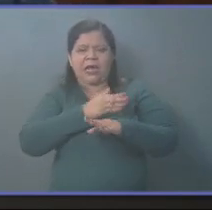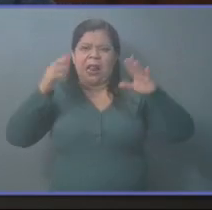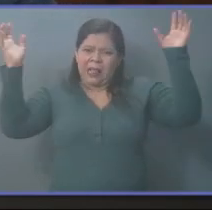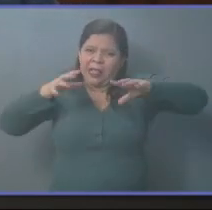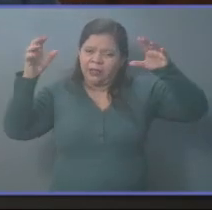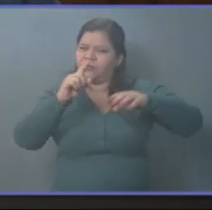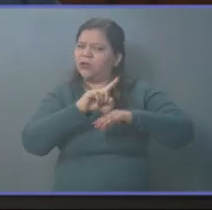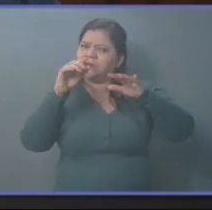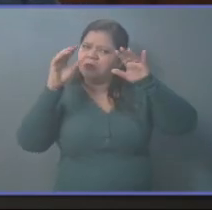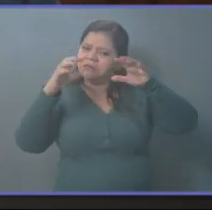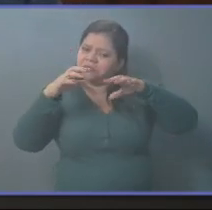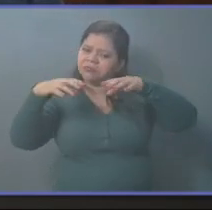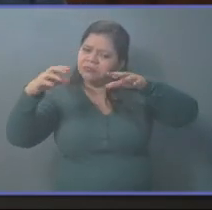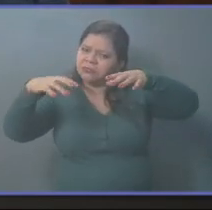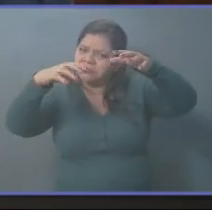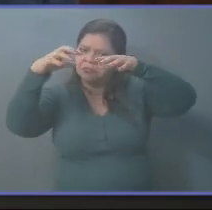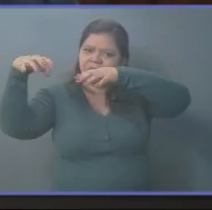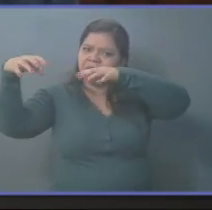de El Salvador.